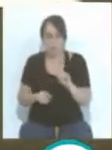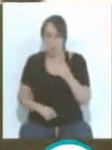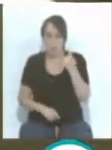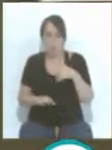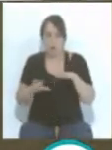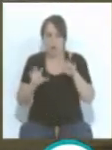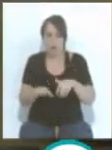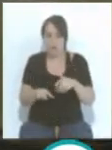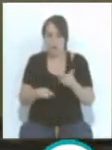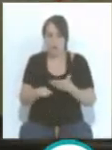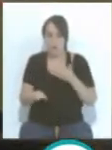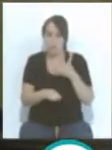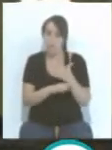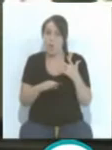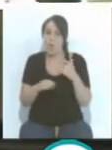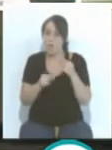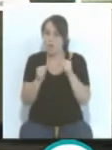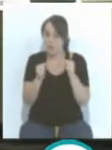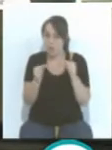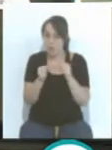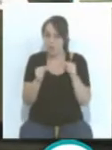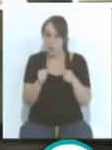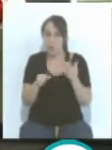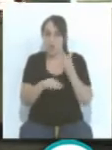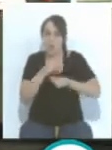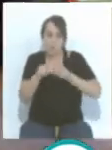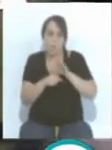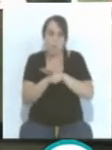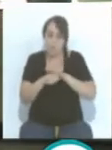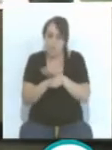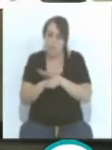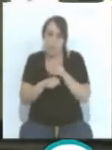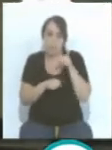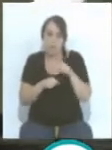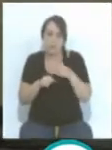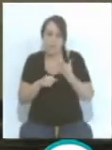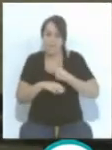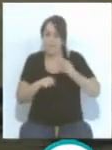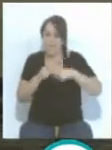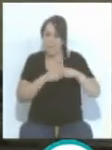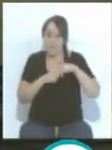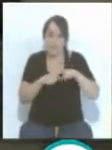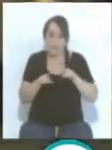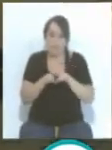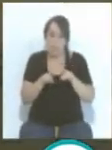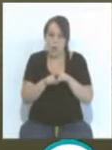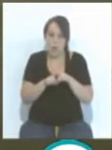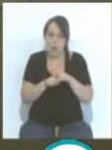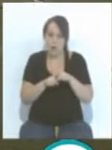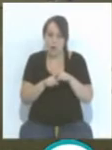el Cádiz en Barbate y servía, se hacía provincia, se hacía cadismo y esa taquilla era el empujón al Barbate para